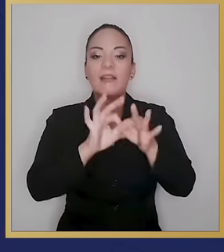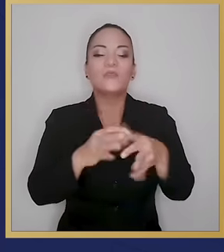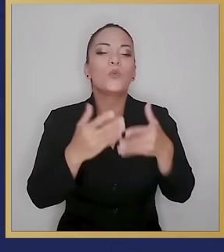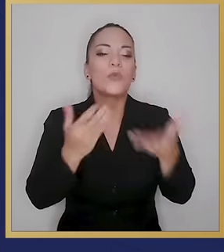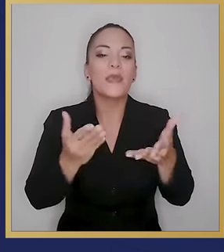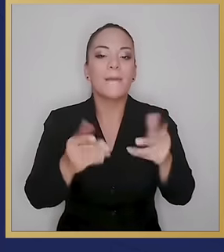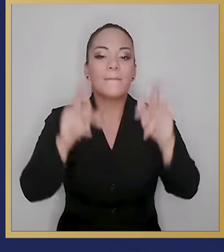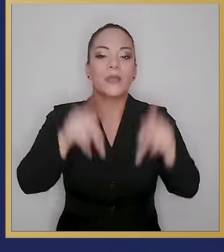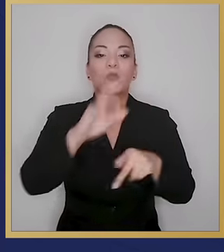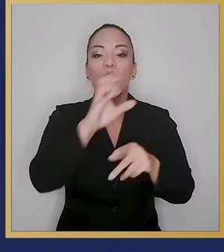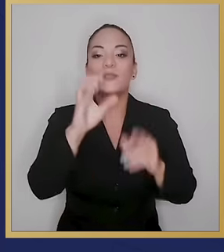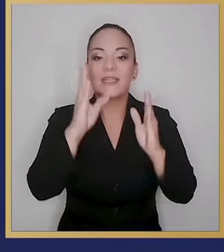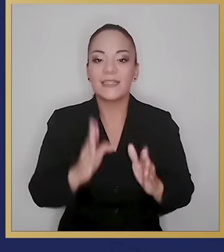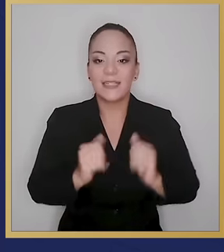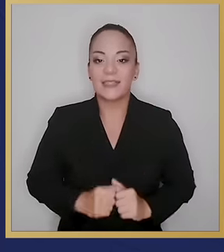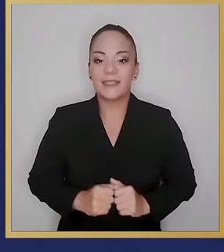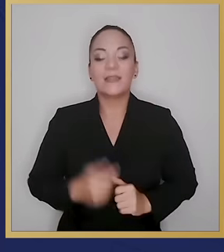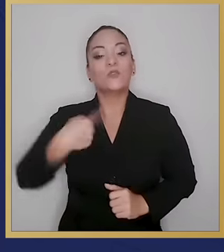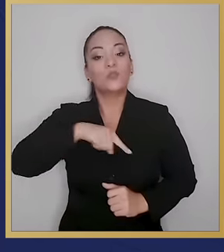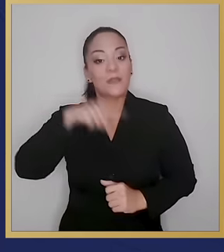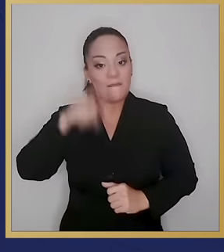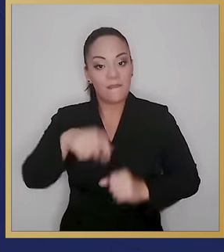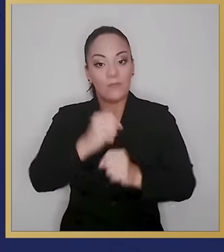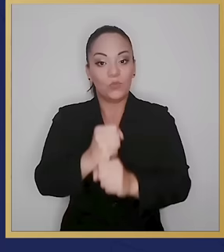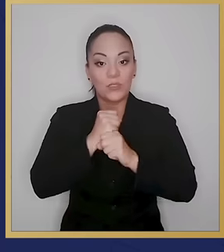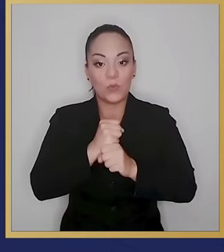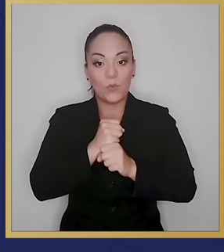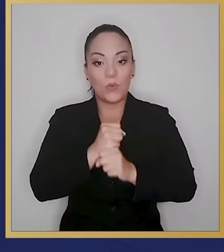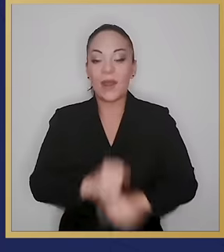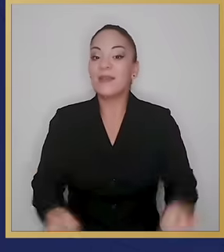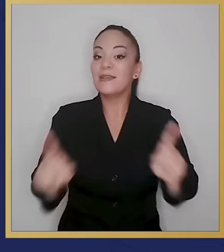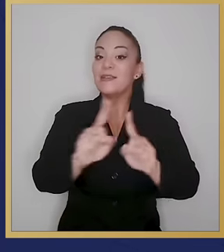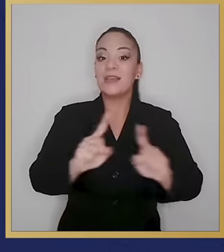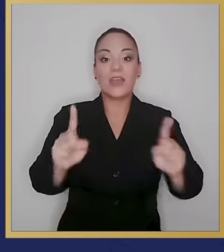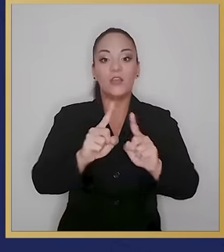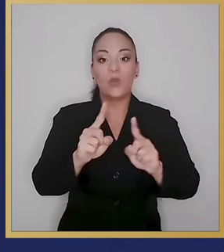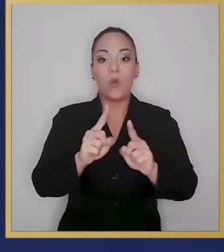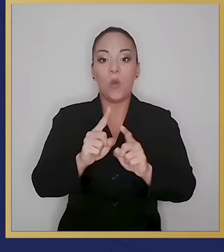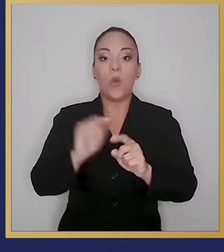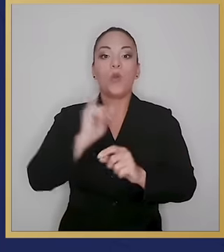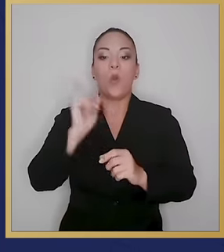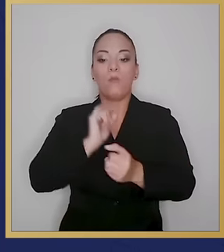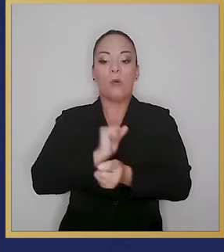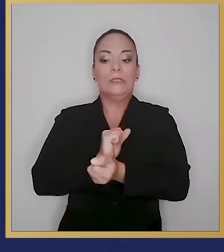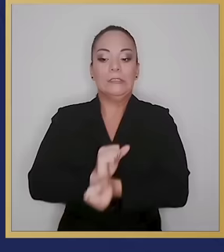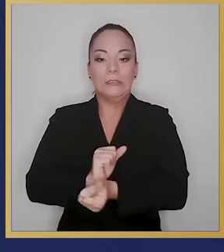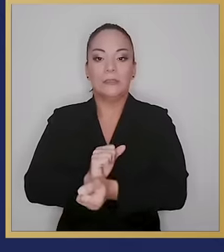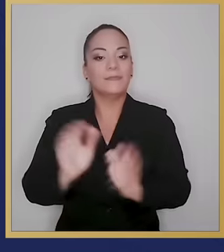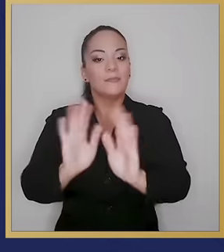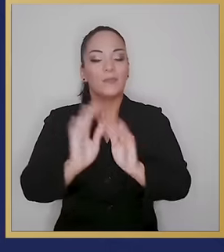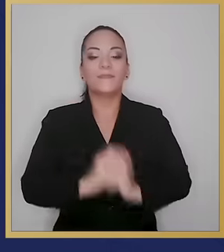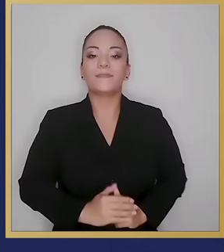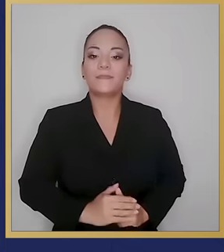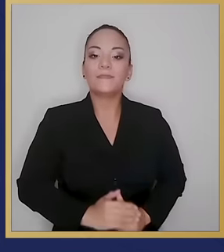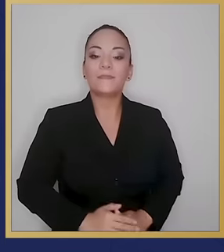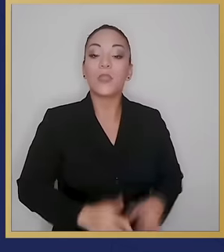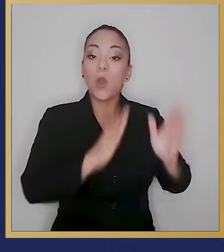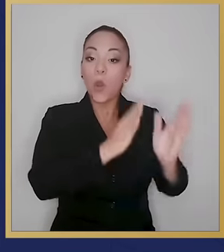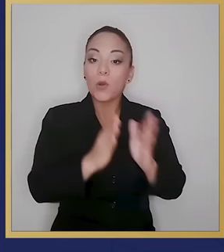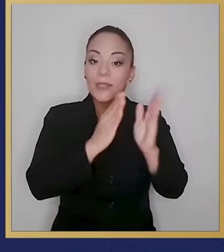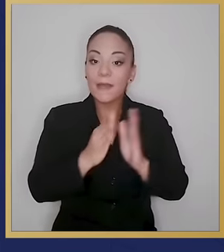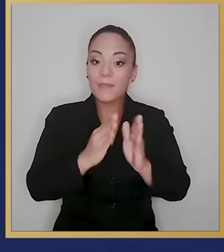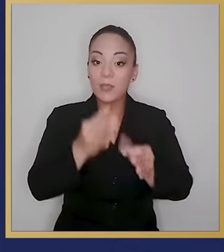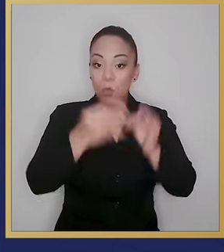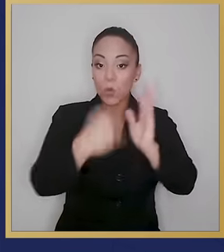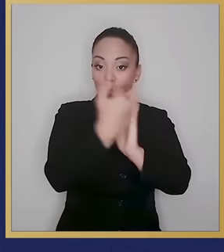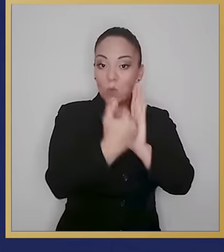los costarricenses tenemos que asegurarnos que no nos pongan de rodillas. El ordenamiento jurídico